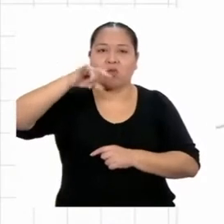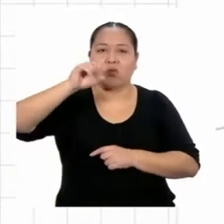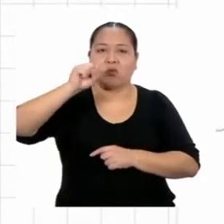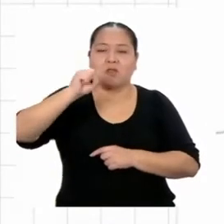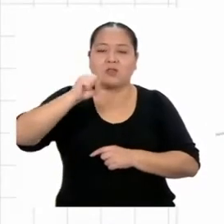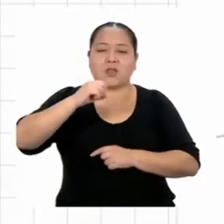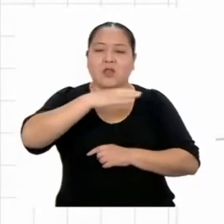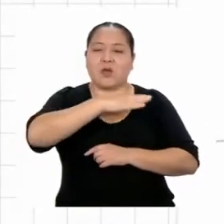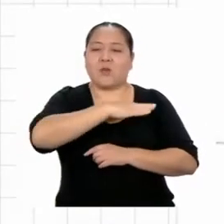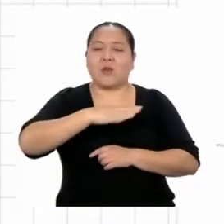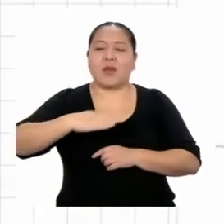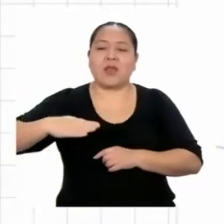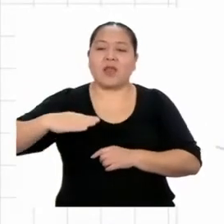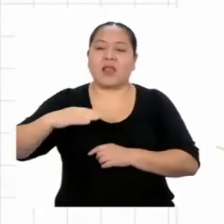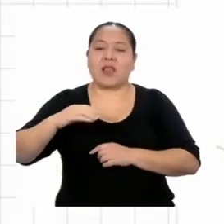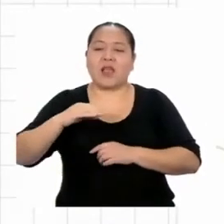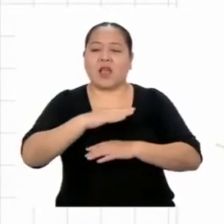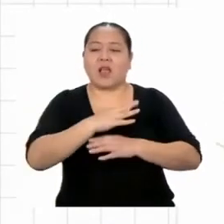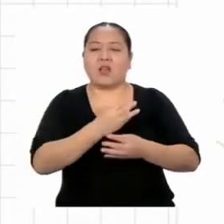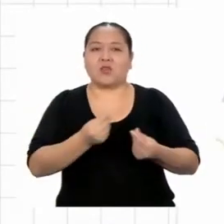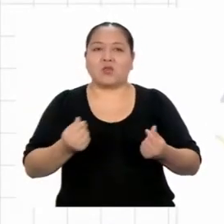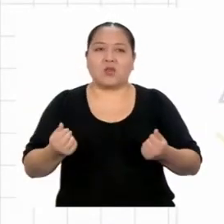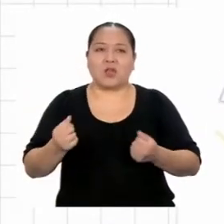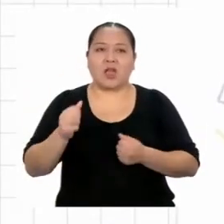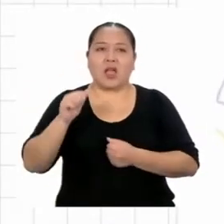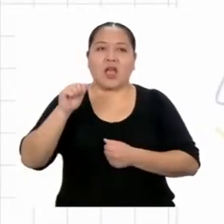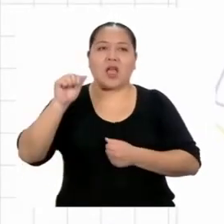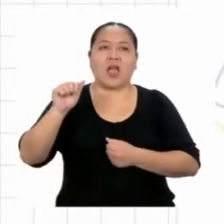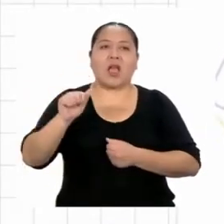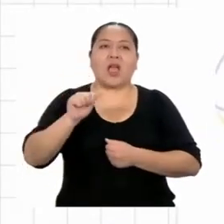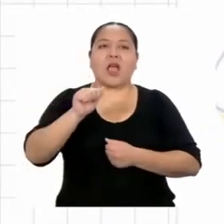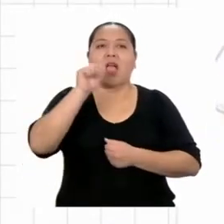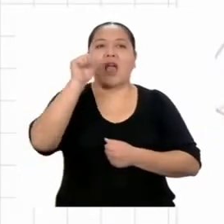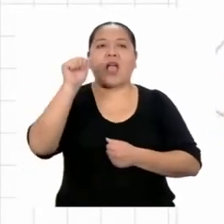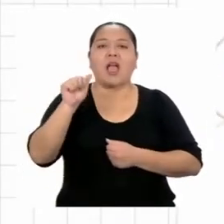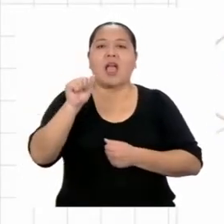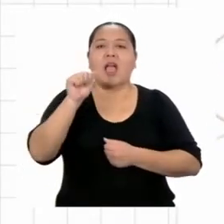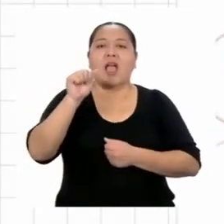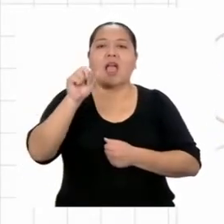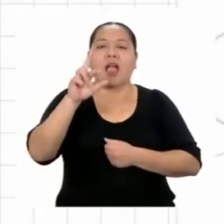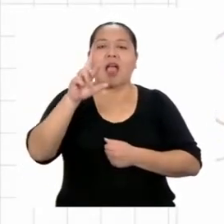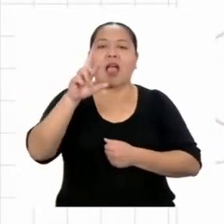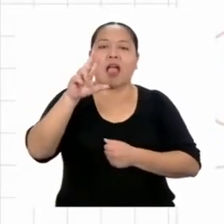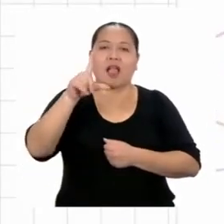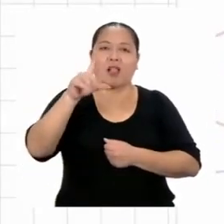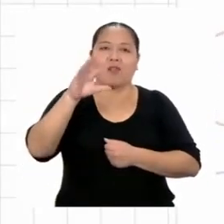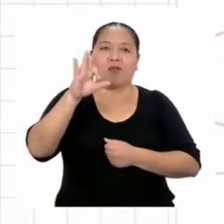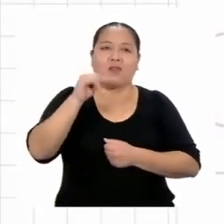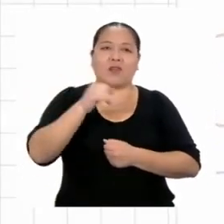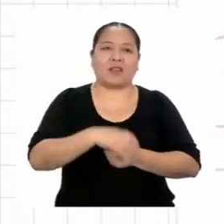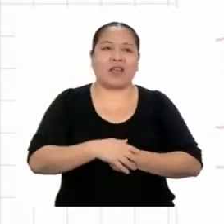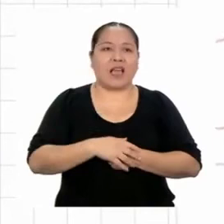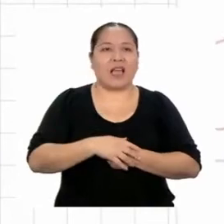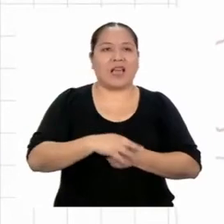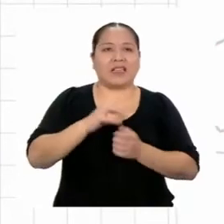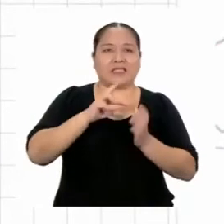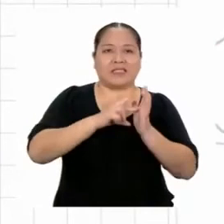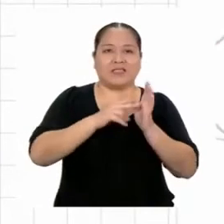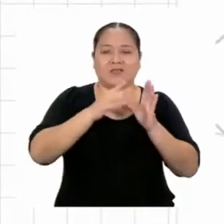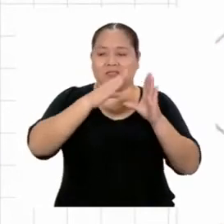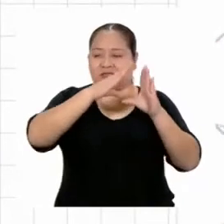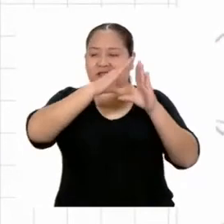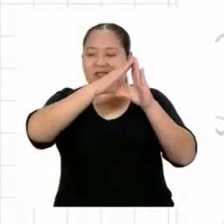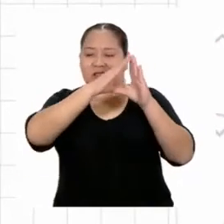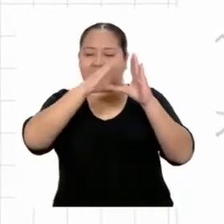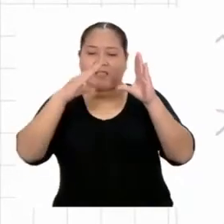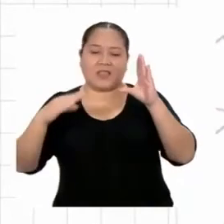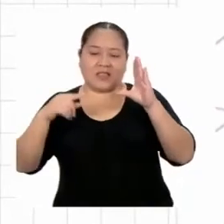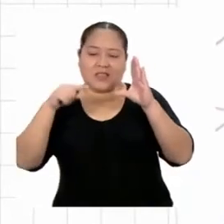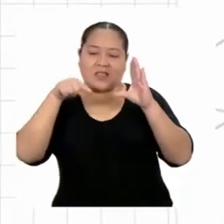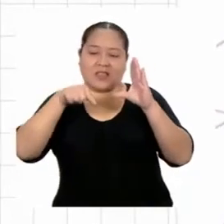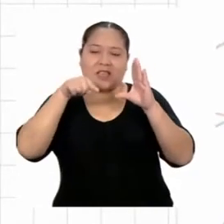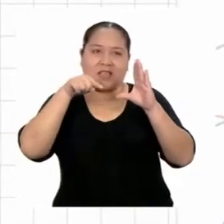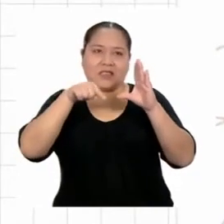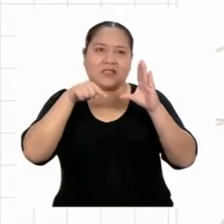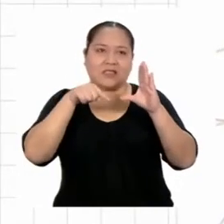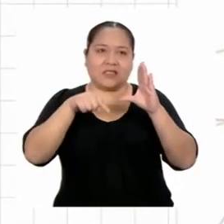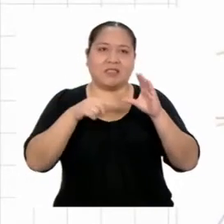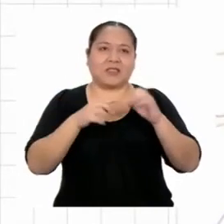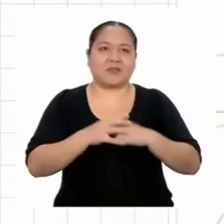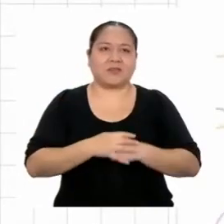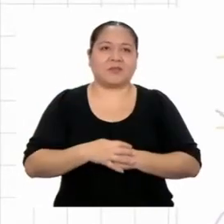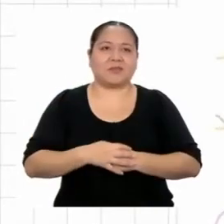al suelo mide alfa en ambos casos. ¡Ya sé! Se refiere a este de aquí. Mira Jonathan,